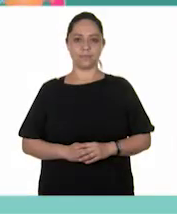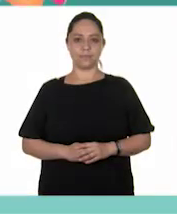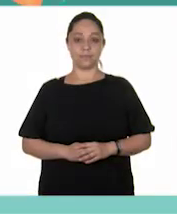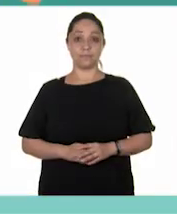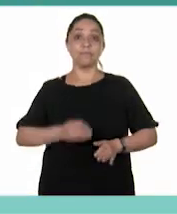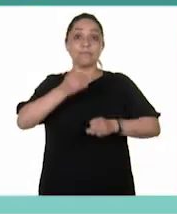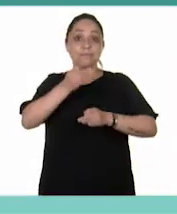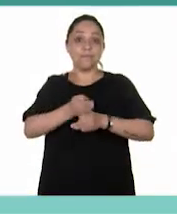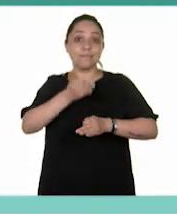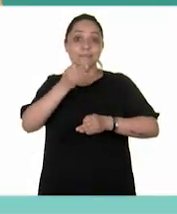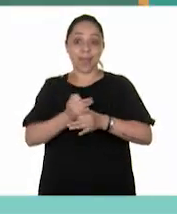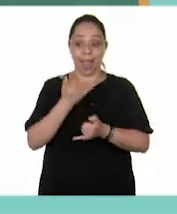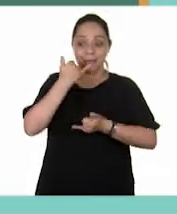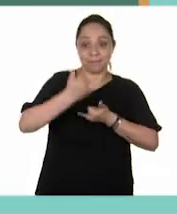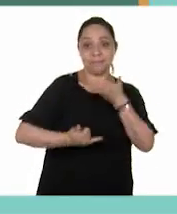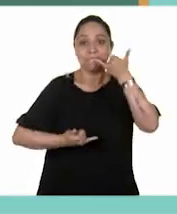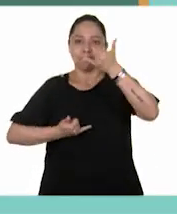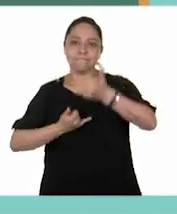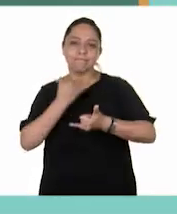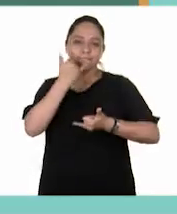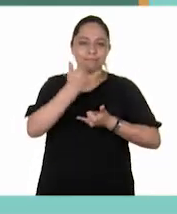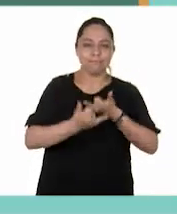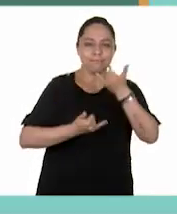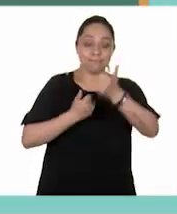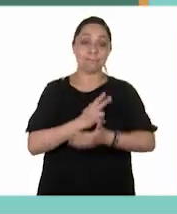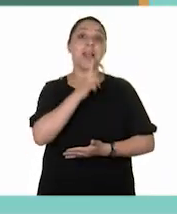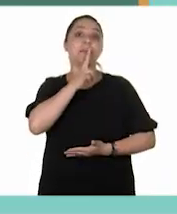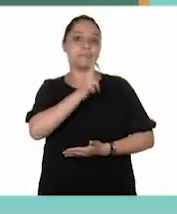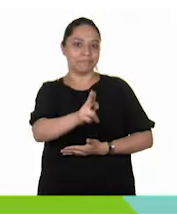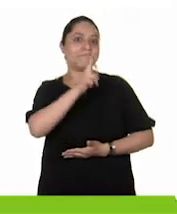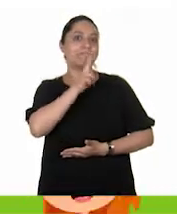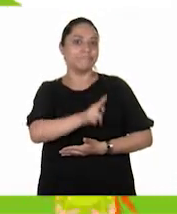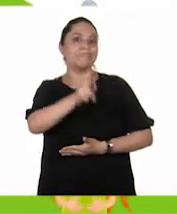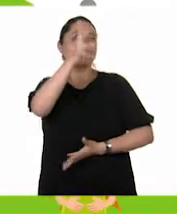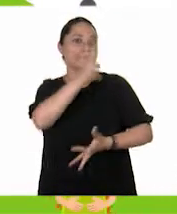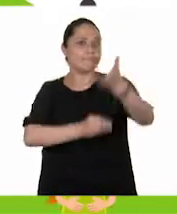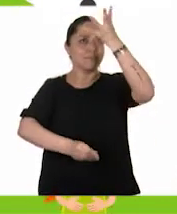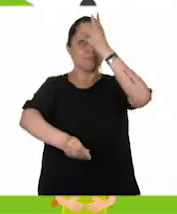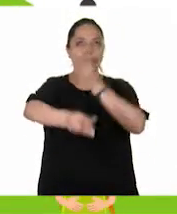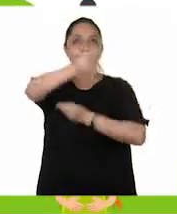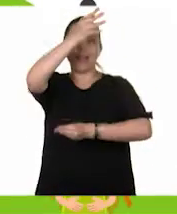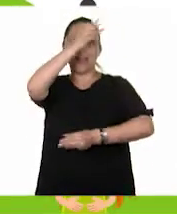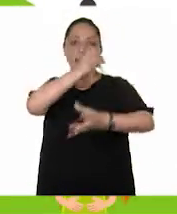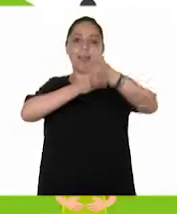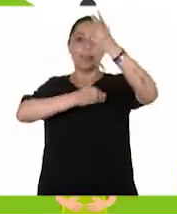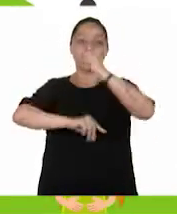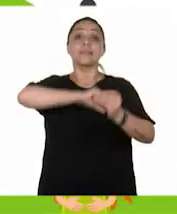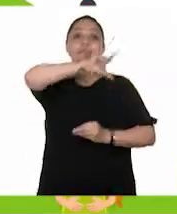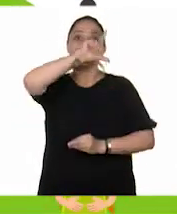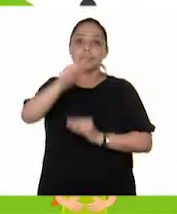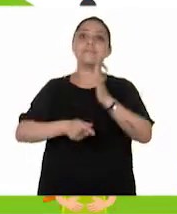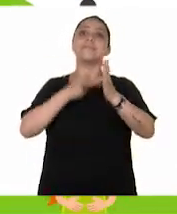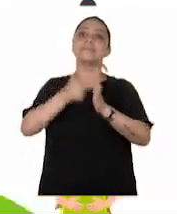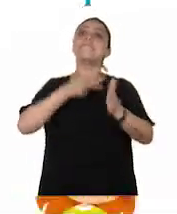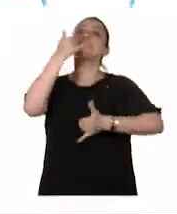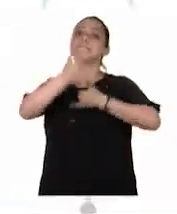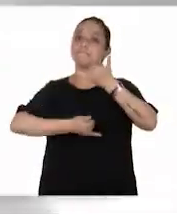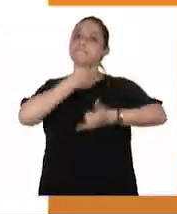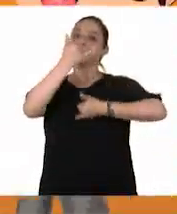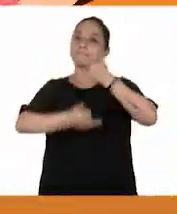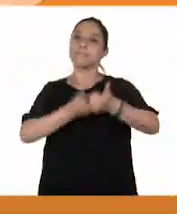Momento de jugar, tiempo de contestar. Aprende rápido y vuelve a jugar.